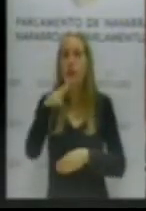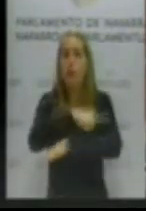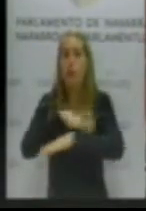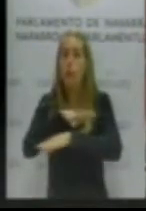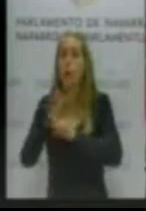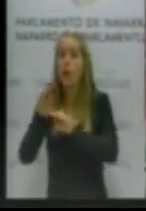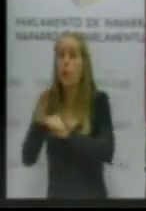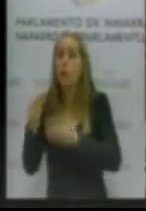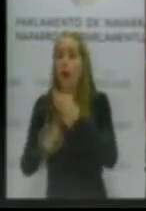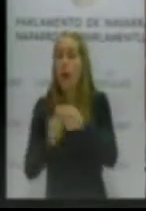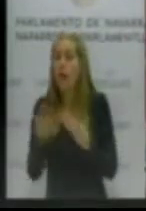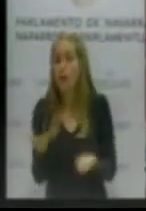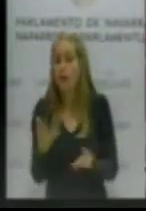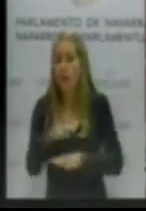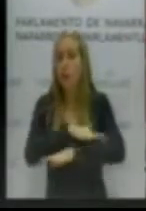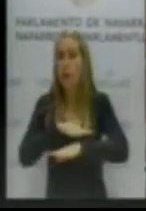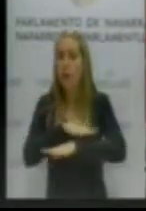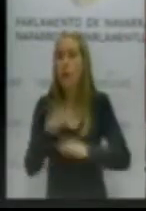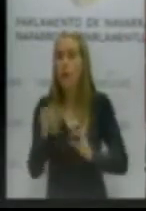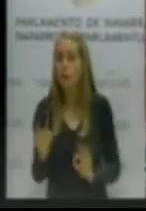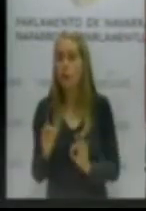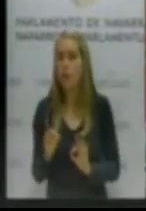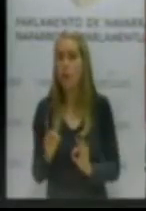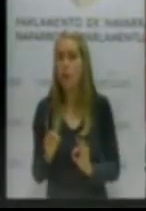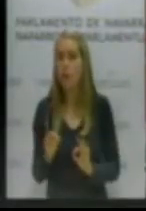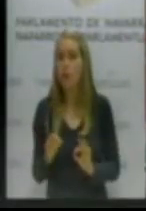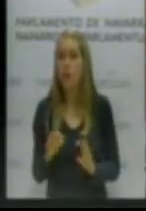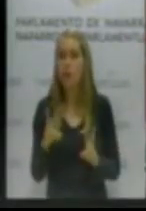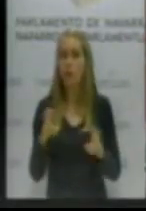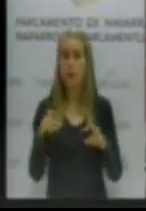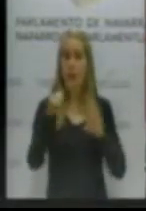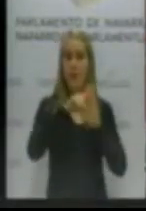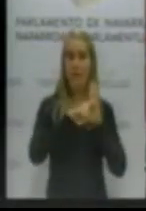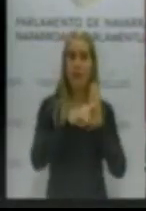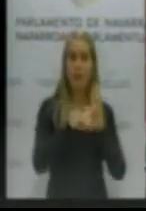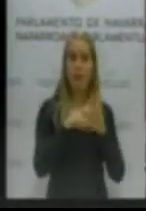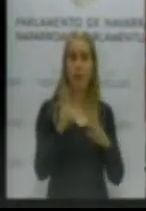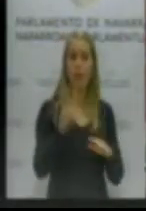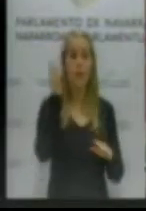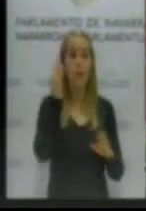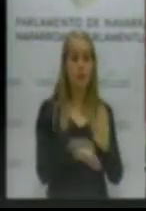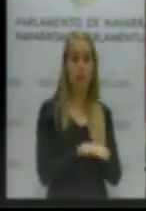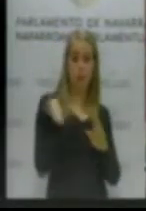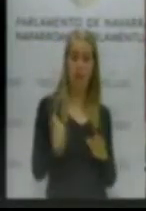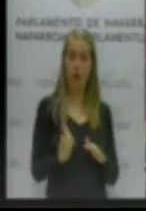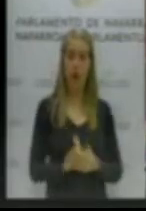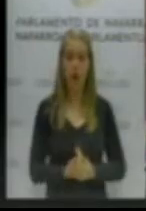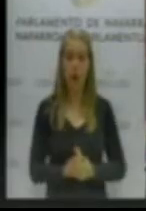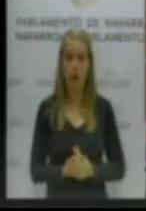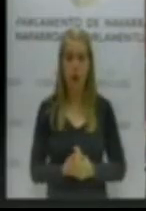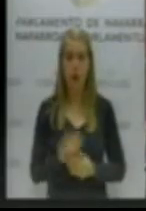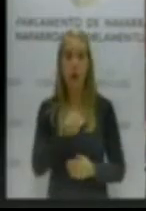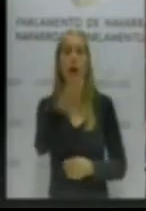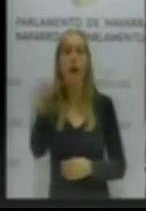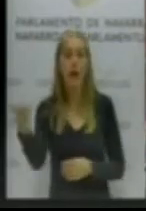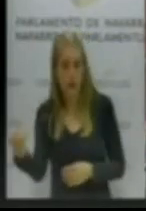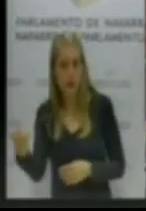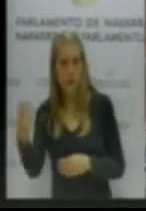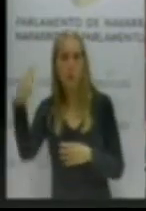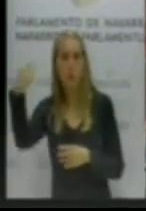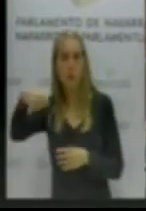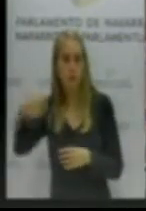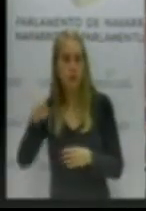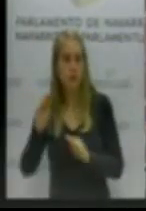precisamente es cargarse este indicador para las viudas y desde luego no ponerlo para el resto de pensionistas.